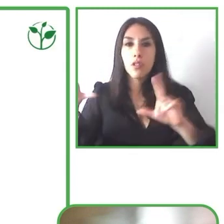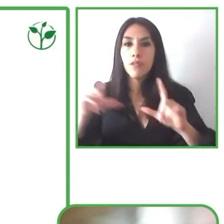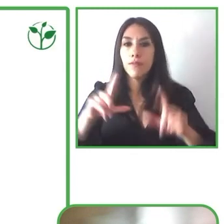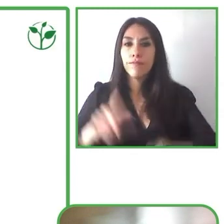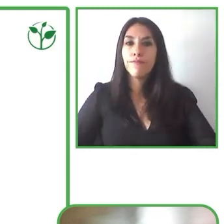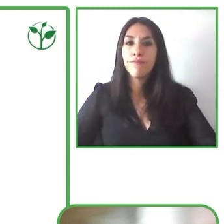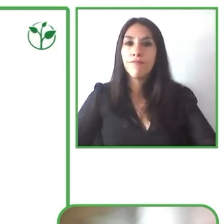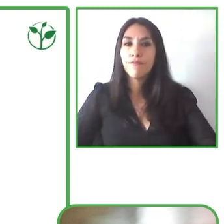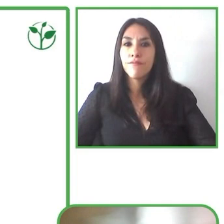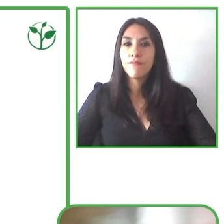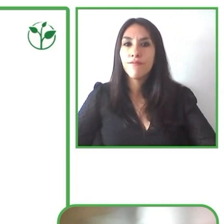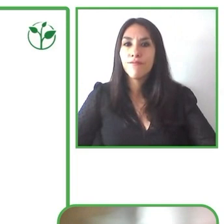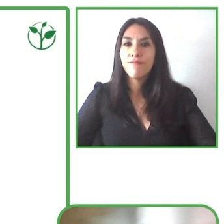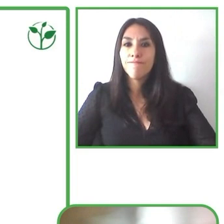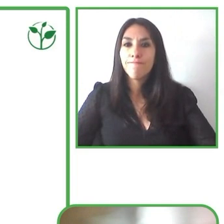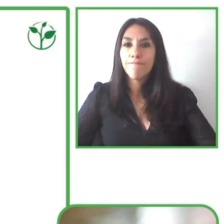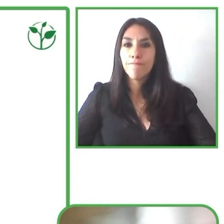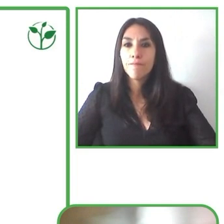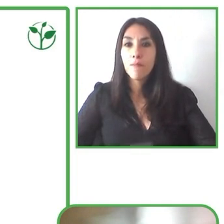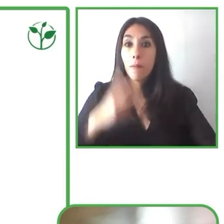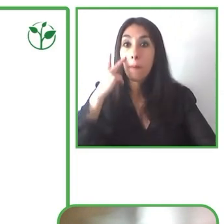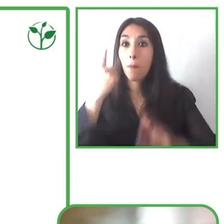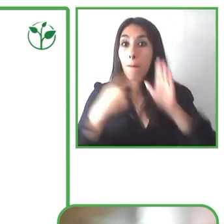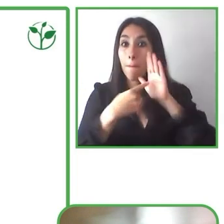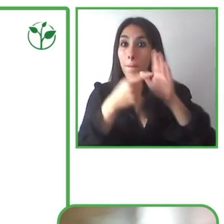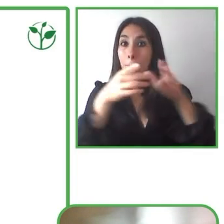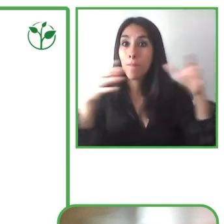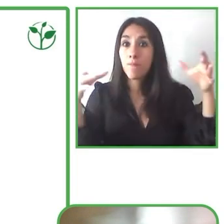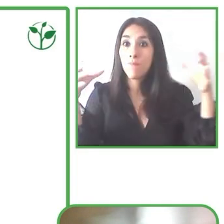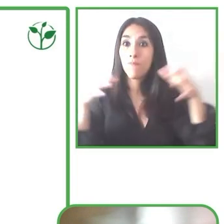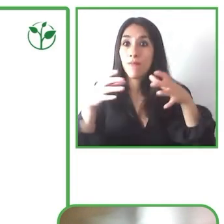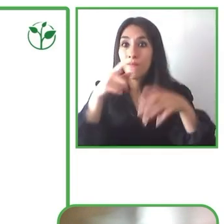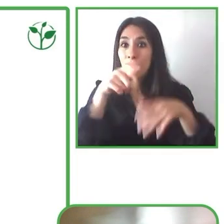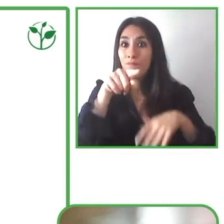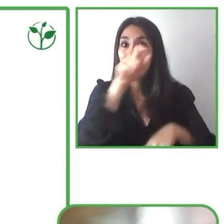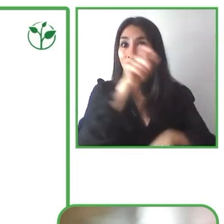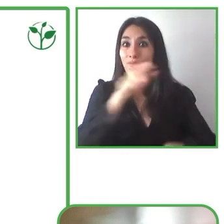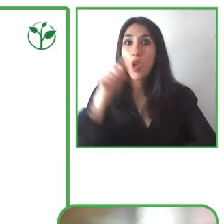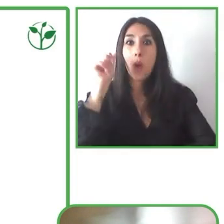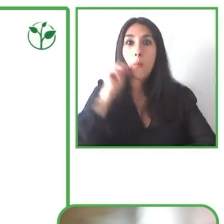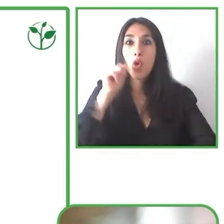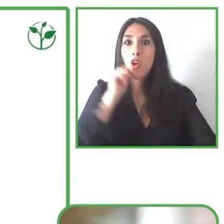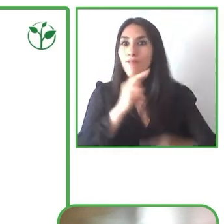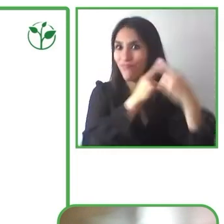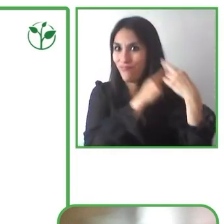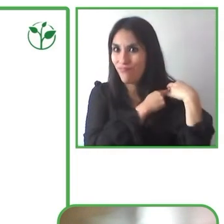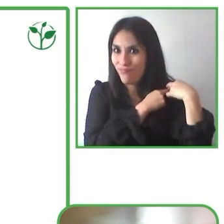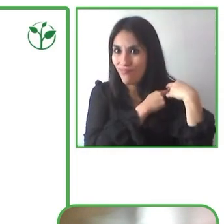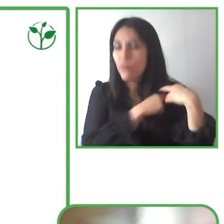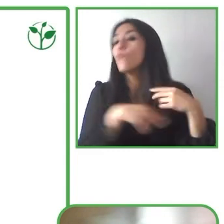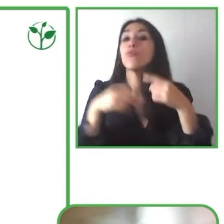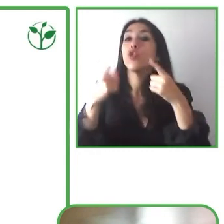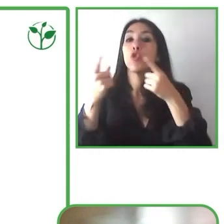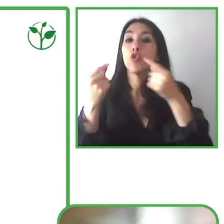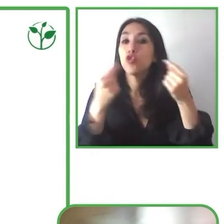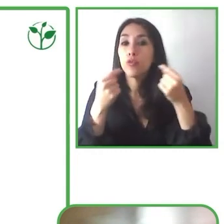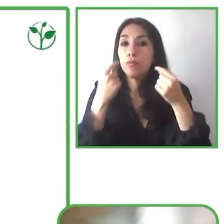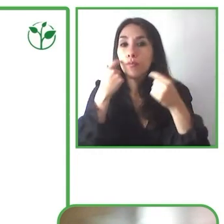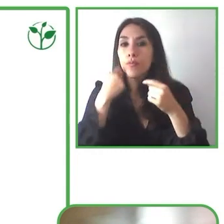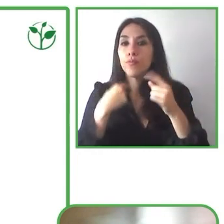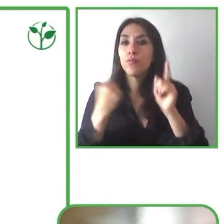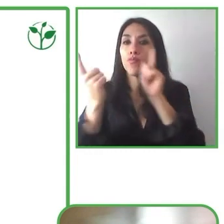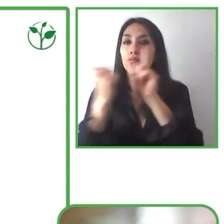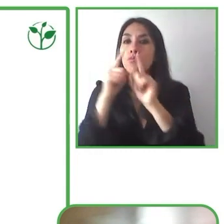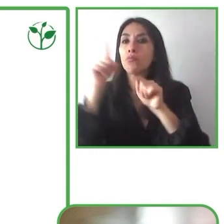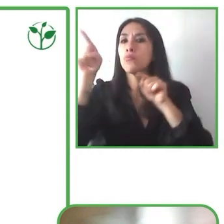vemos un grupo de personas son los encargados de hacer las visitas guiadas a la exposición. En este caso,